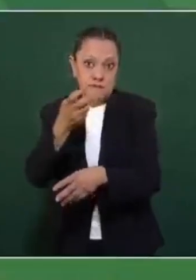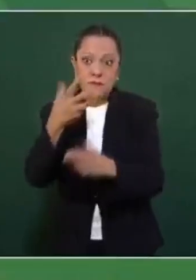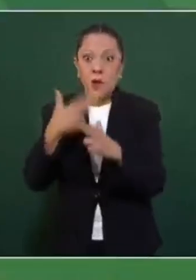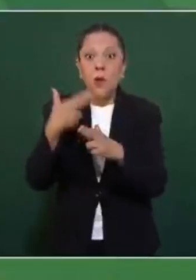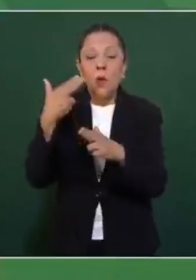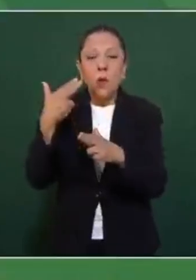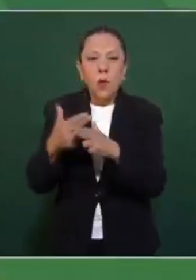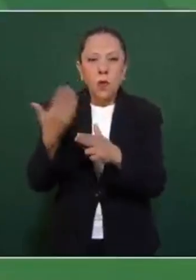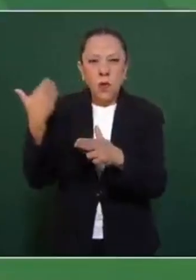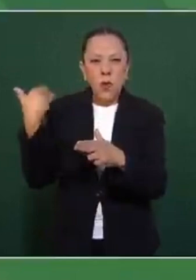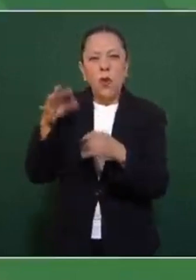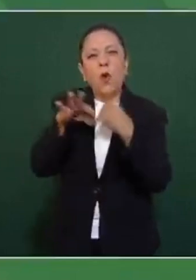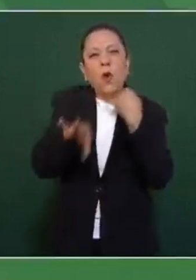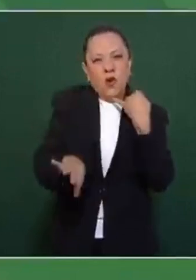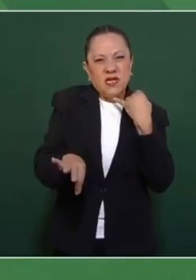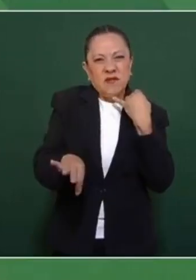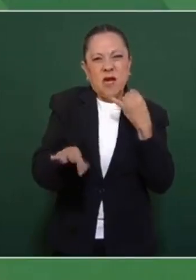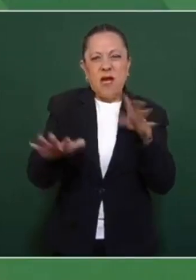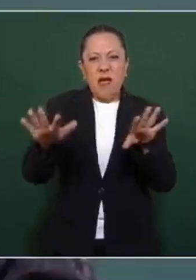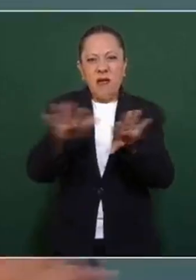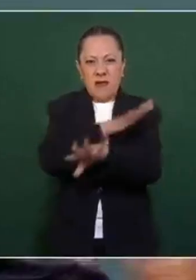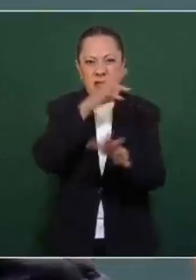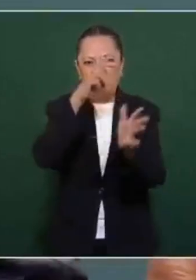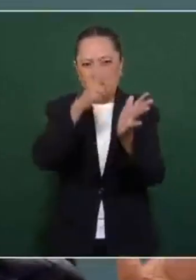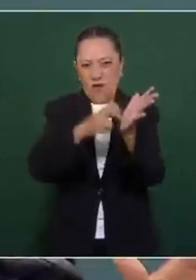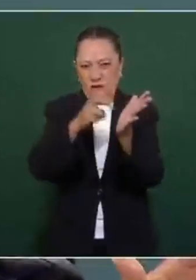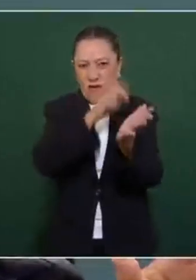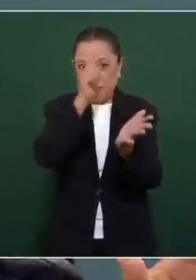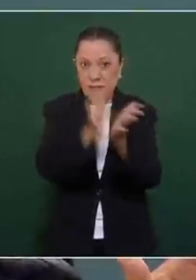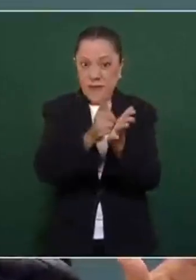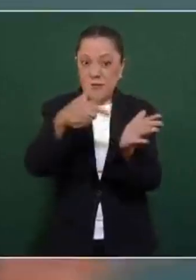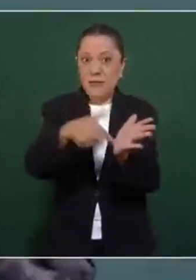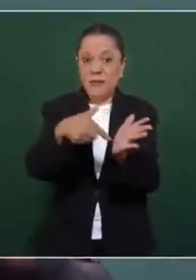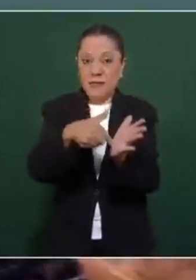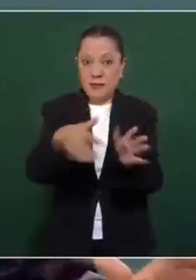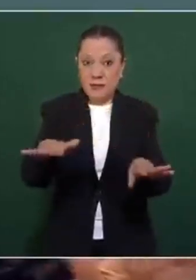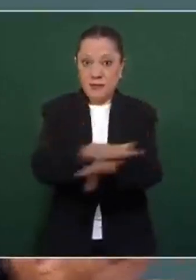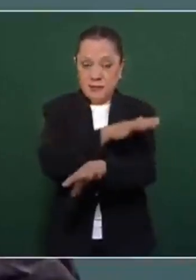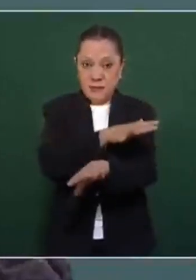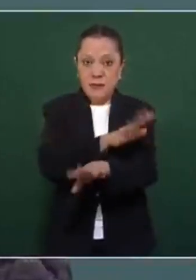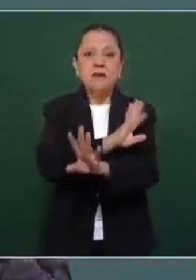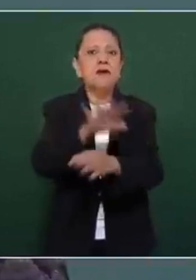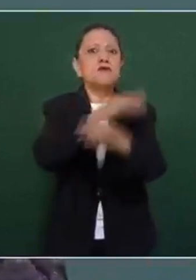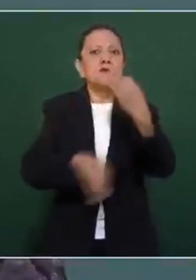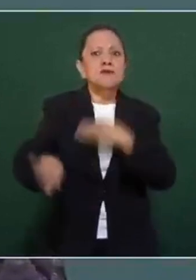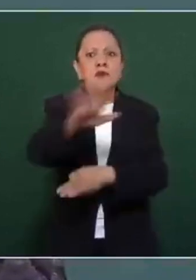prácticamente le entregaron todo el mercado a las empresas particulares.